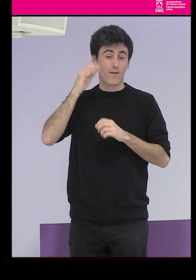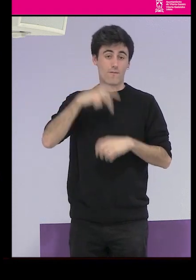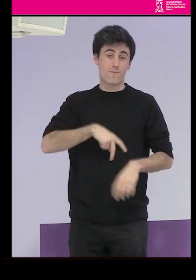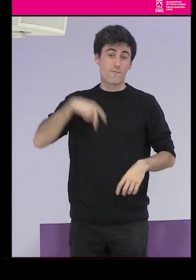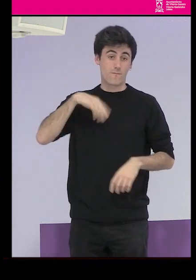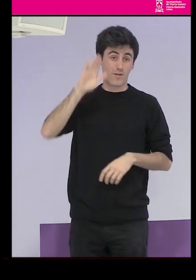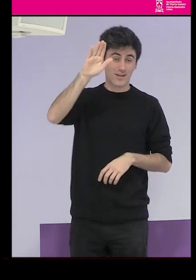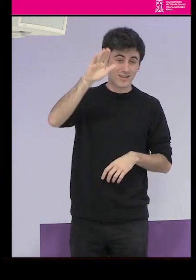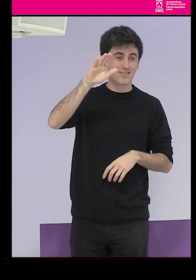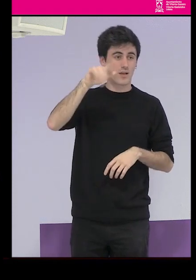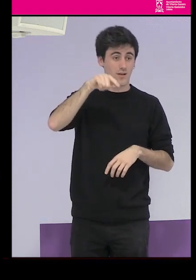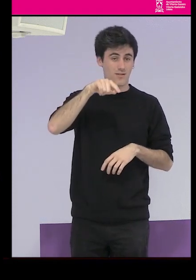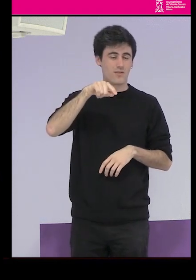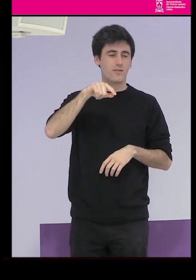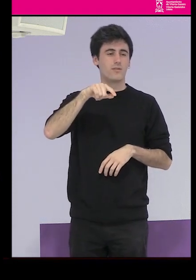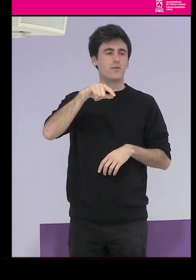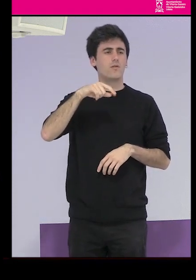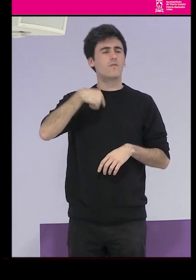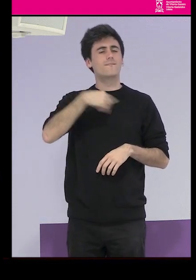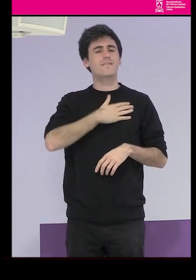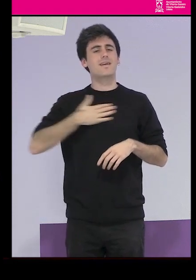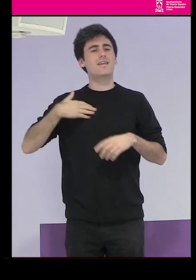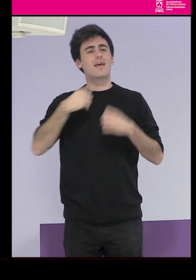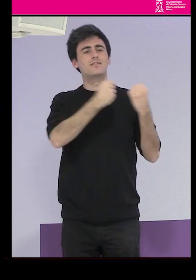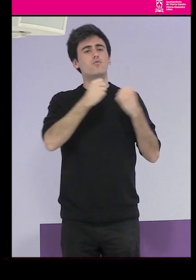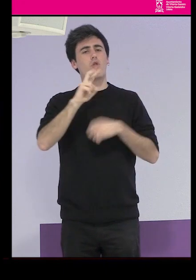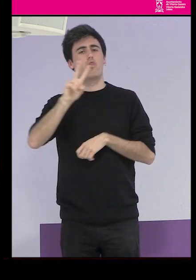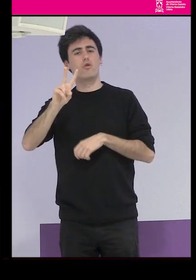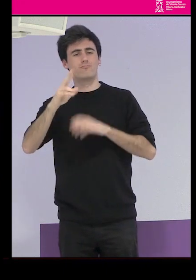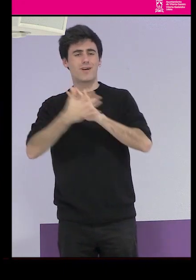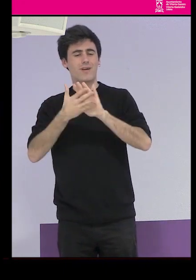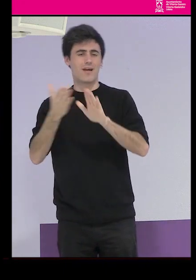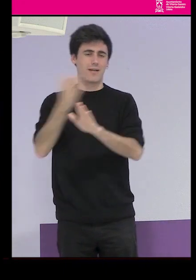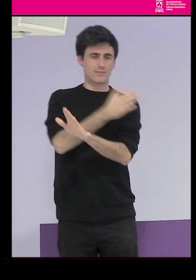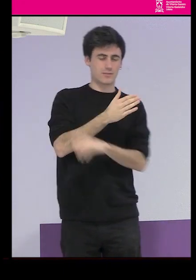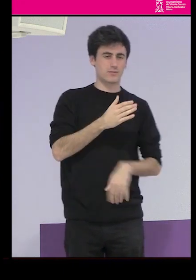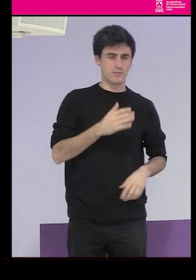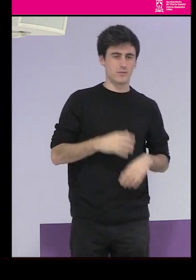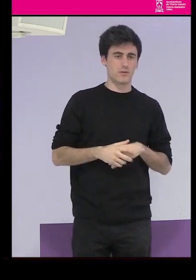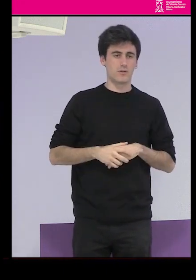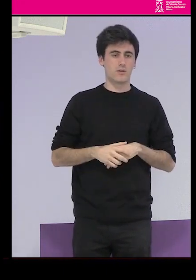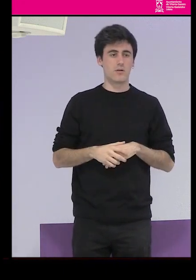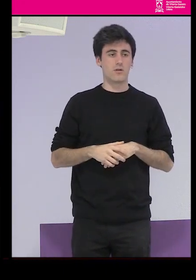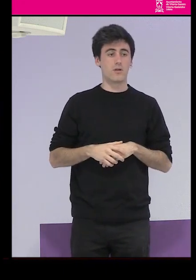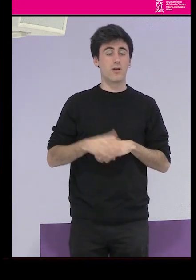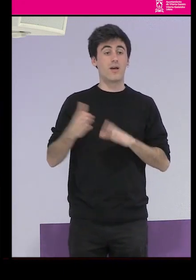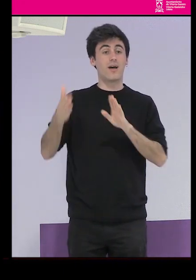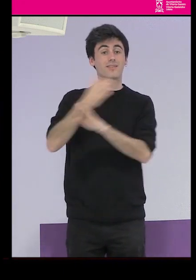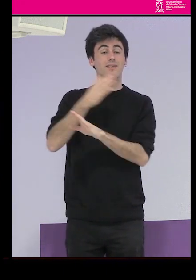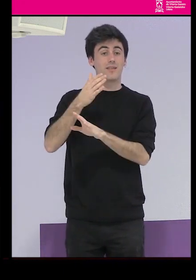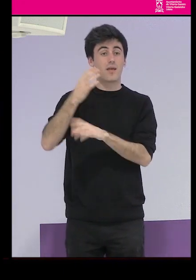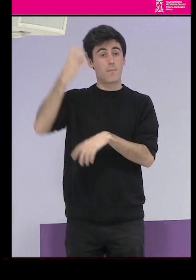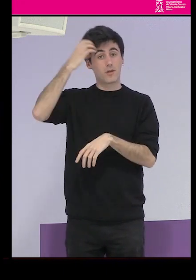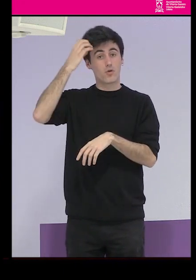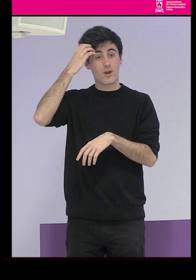continuamente, sí que quería hablar de dos instituciones similares que hubo antes de que este se aprobara su creación